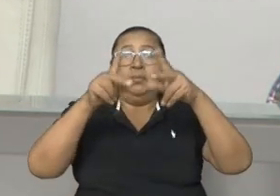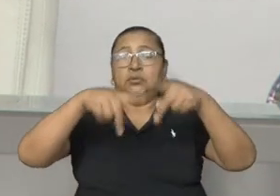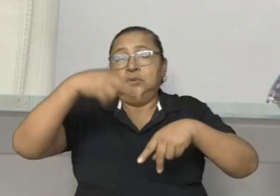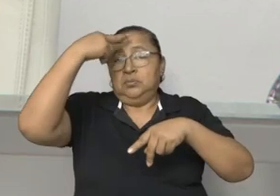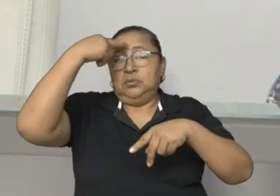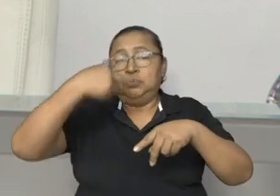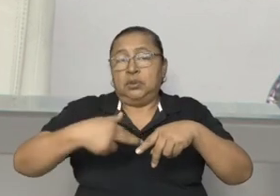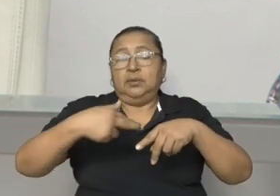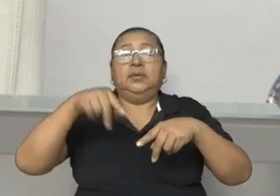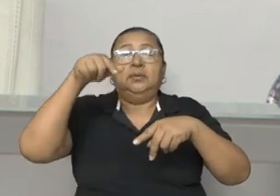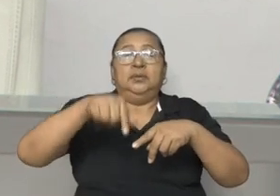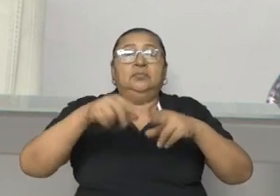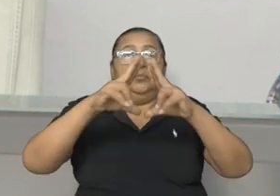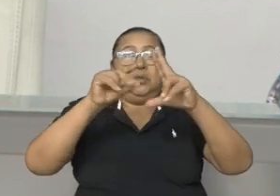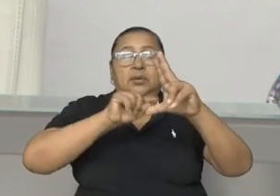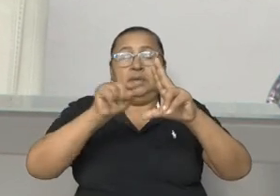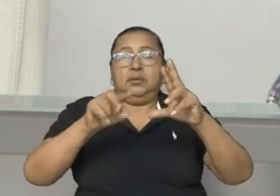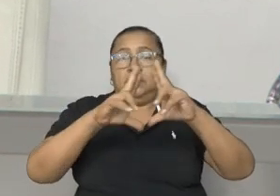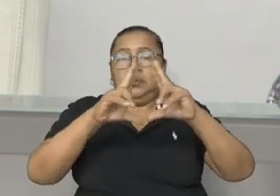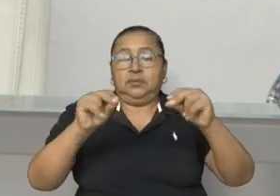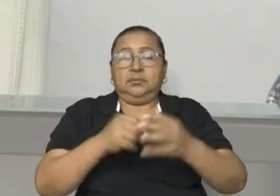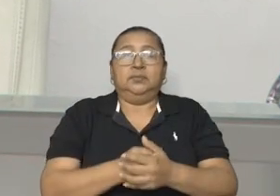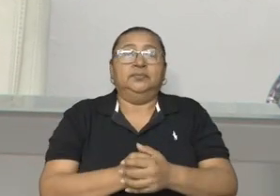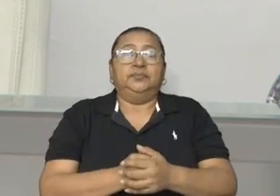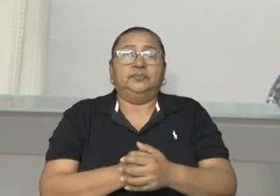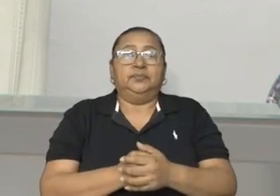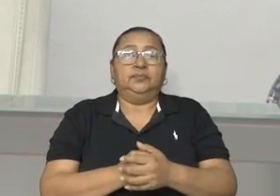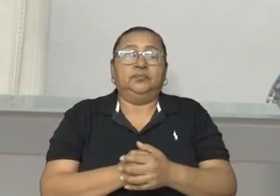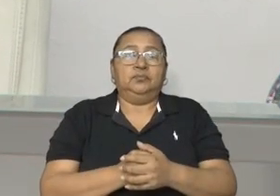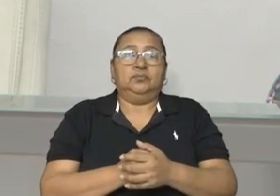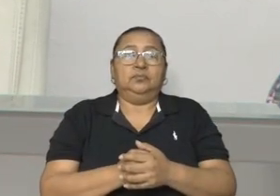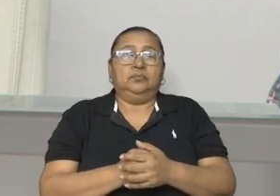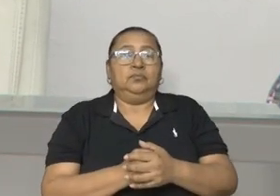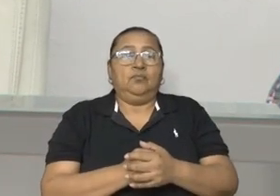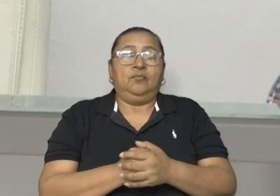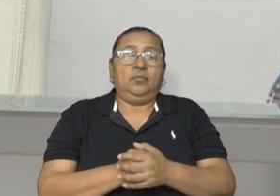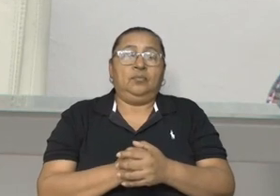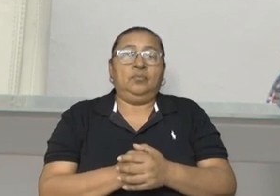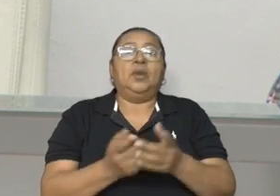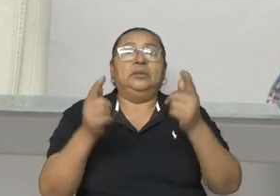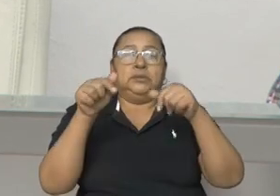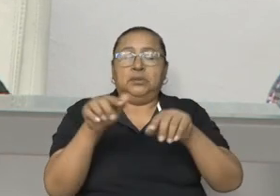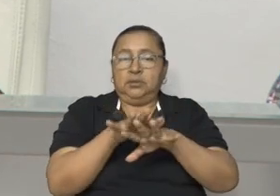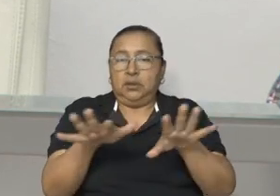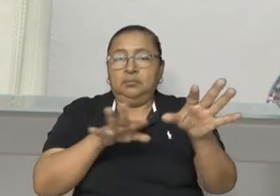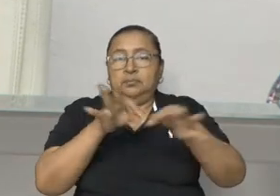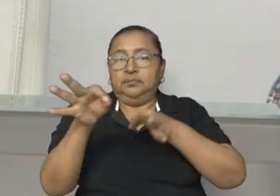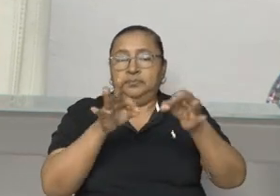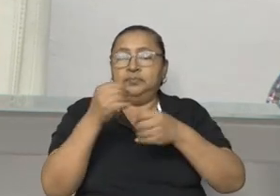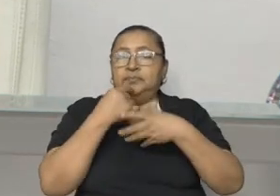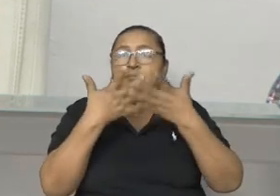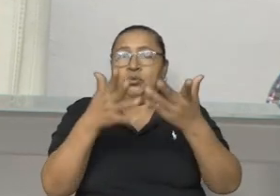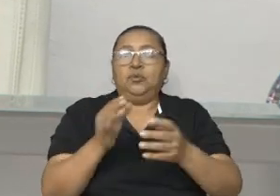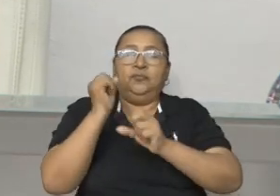y de creación de la autoridad del Gran Canal Interoceánico de Nicaragua. Hasta aquí la exposición de